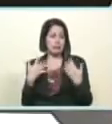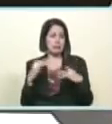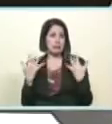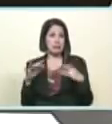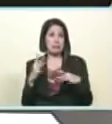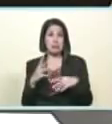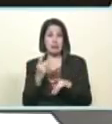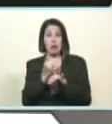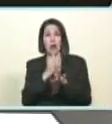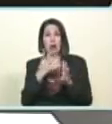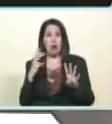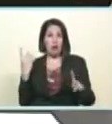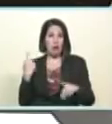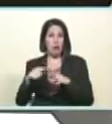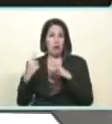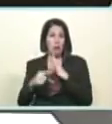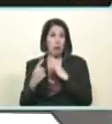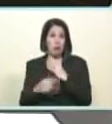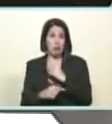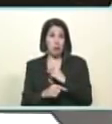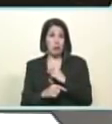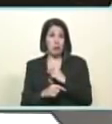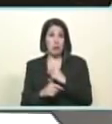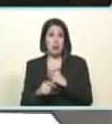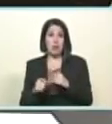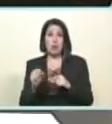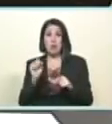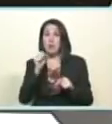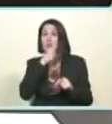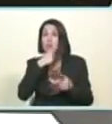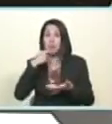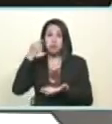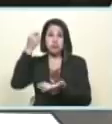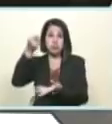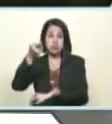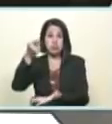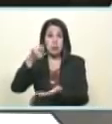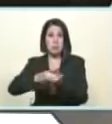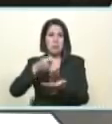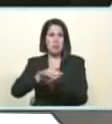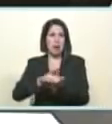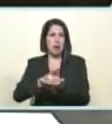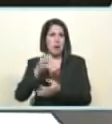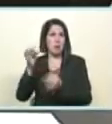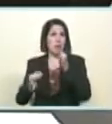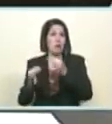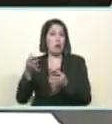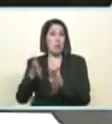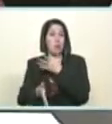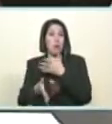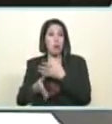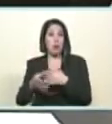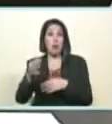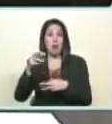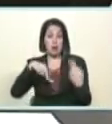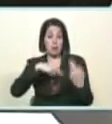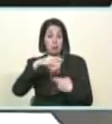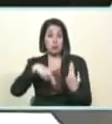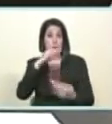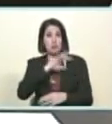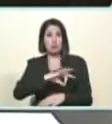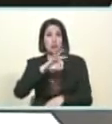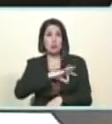de todo pues y su jubilación cuando se la pagaba solo el socialismo la revolución